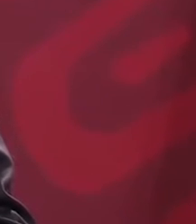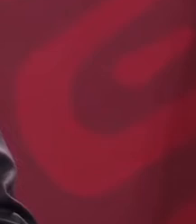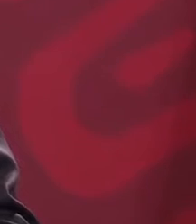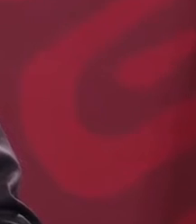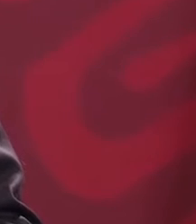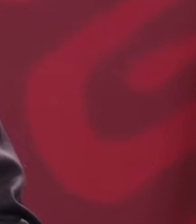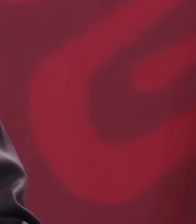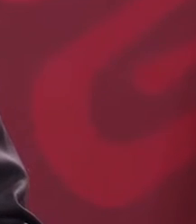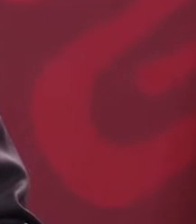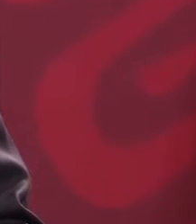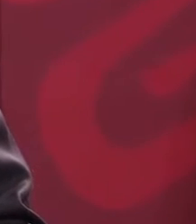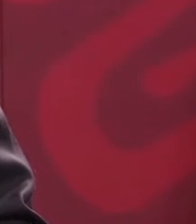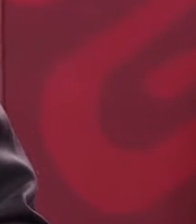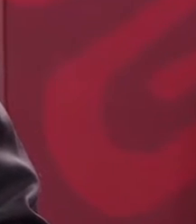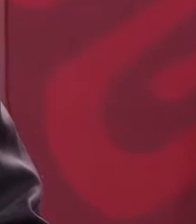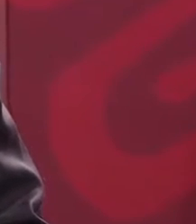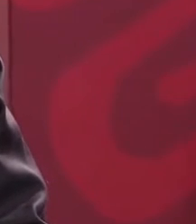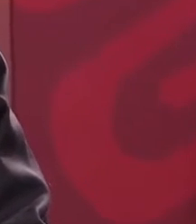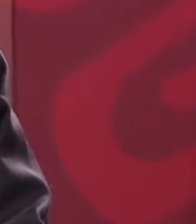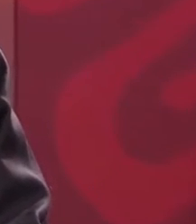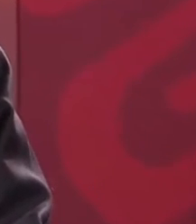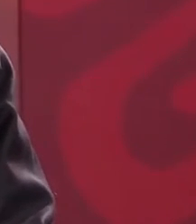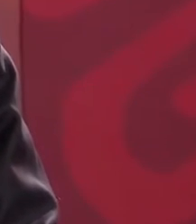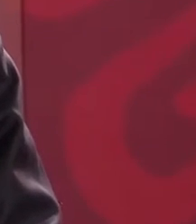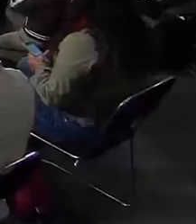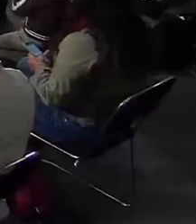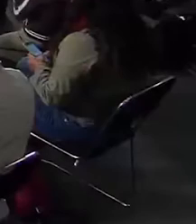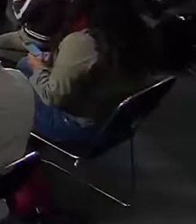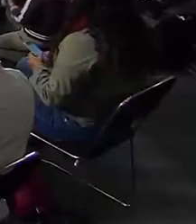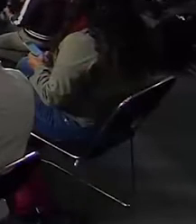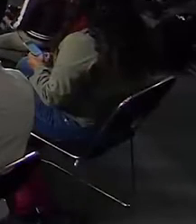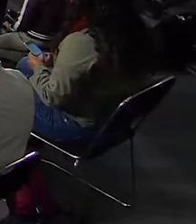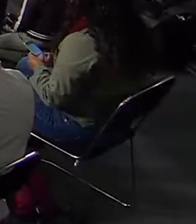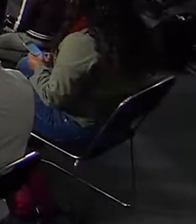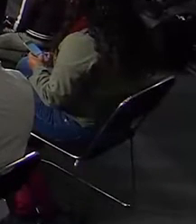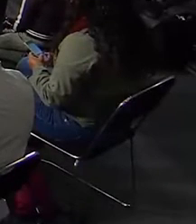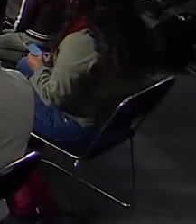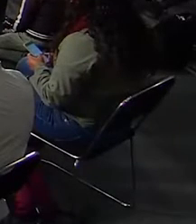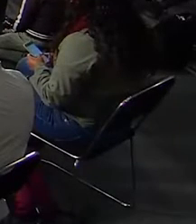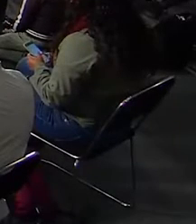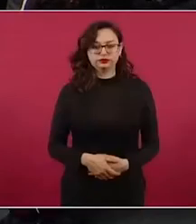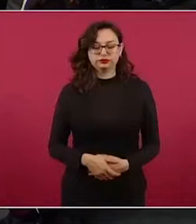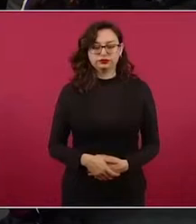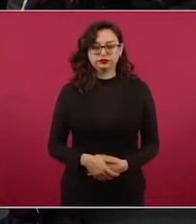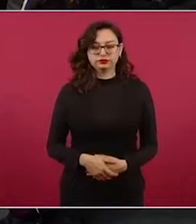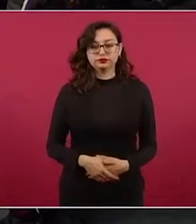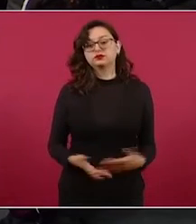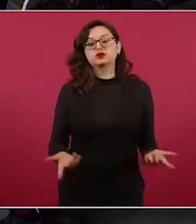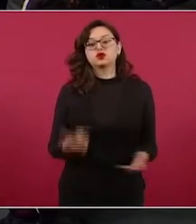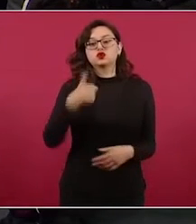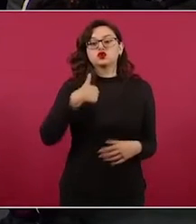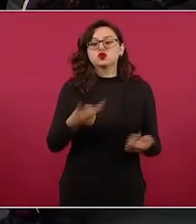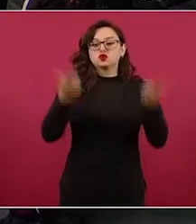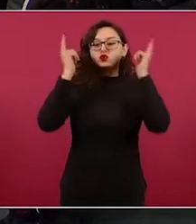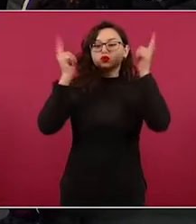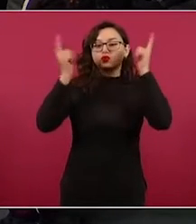escasez de agua. En el fondo se tiene que